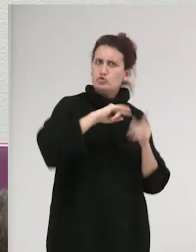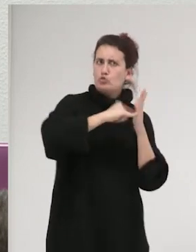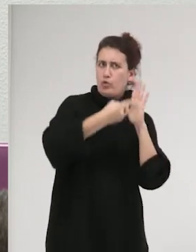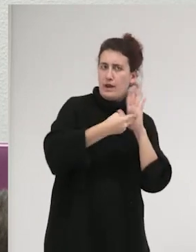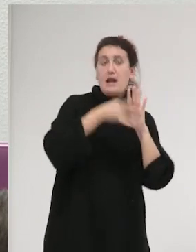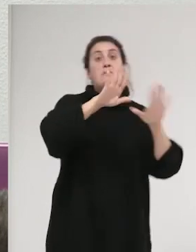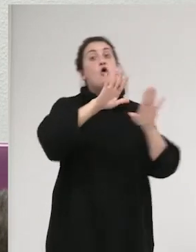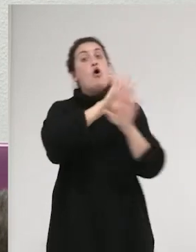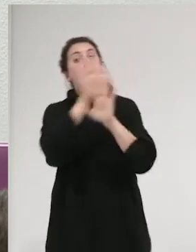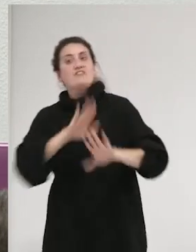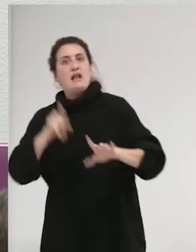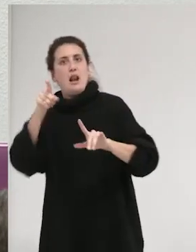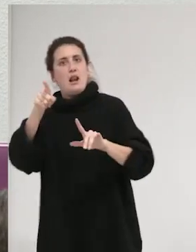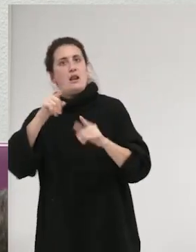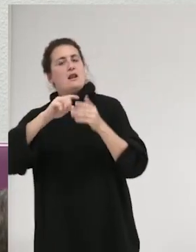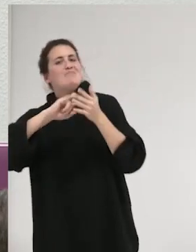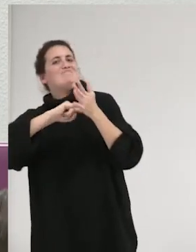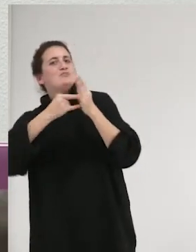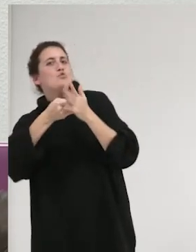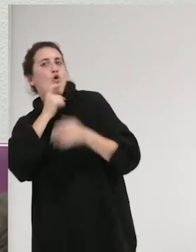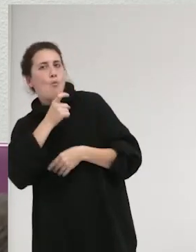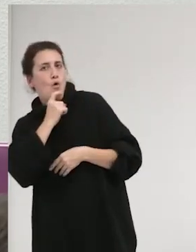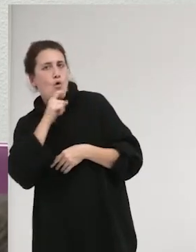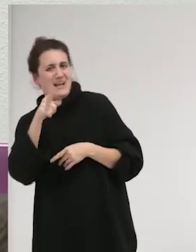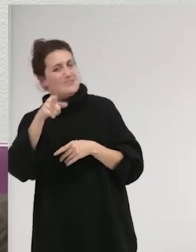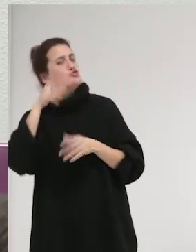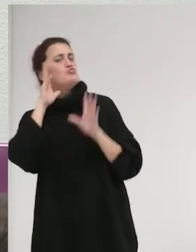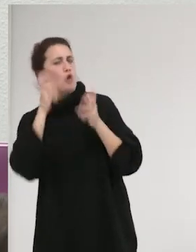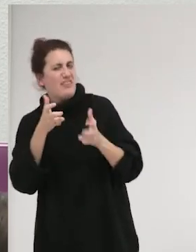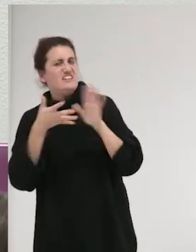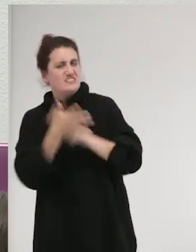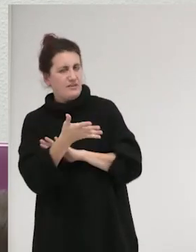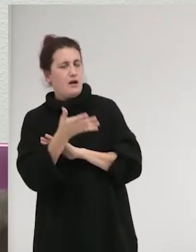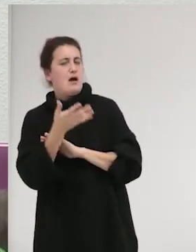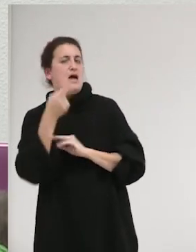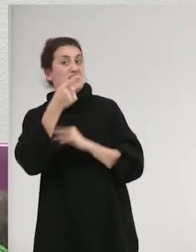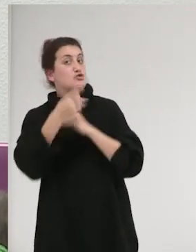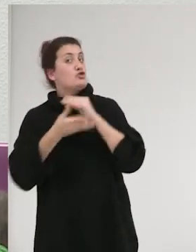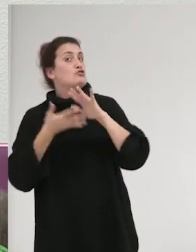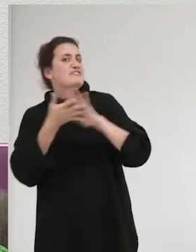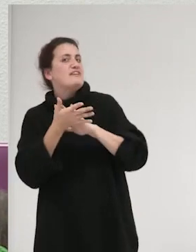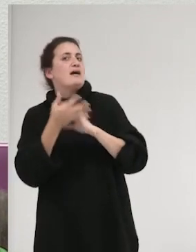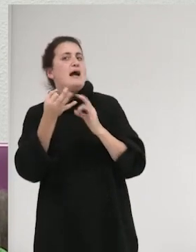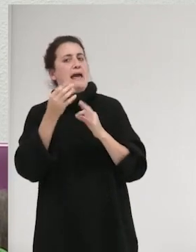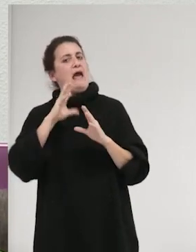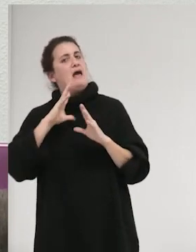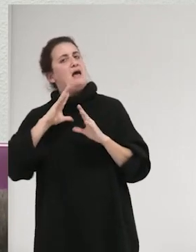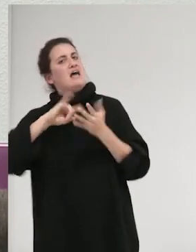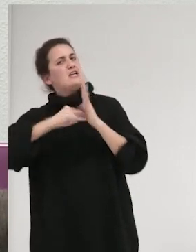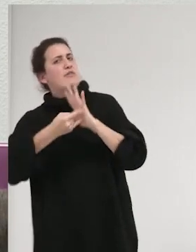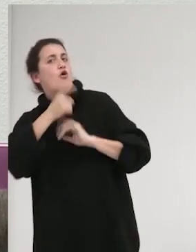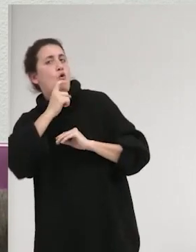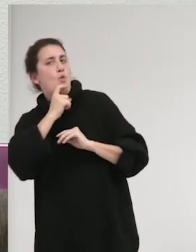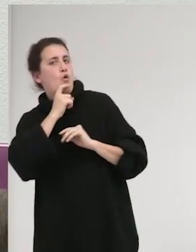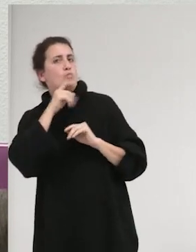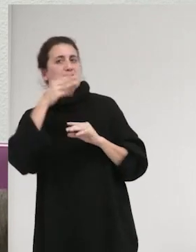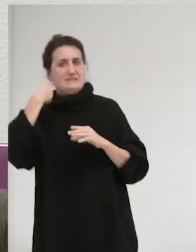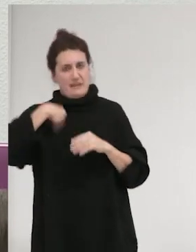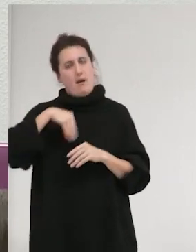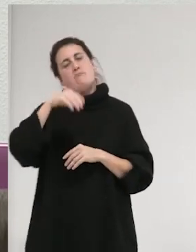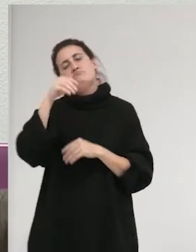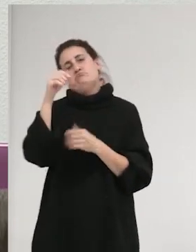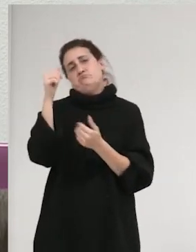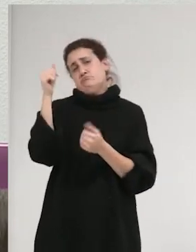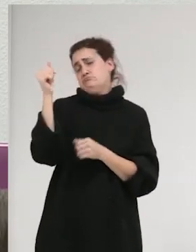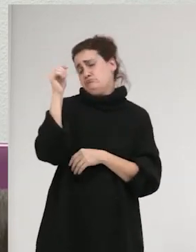es resuelta en el marco de esto es violencia. Y, por tanto, muchas veces esto quiere decir que va a ser resuelto en el marco punitivo.